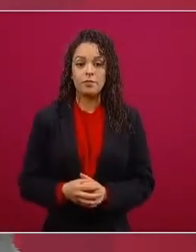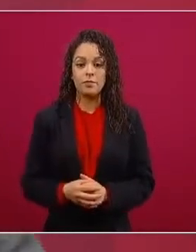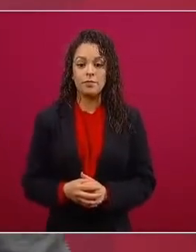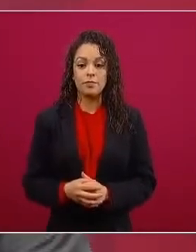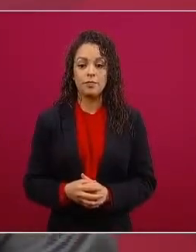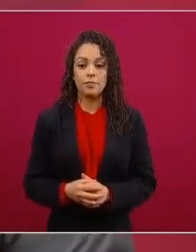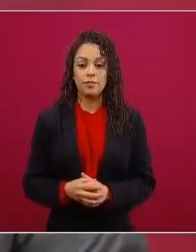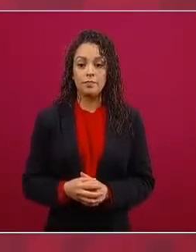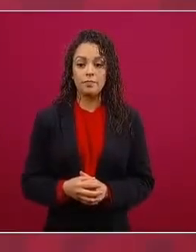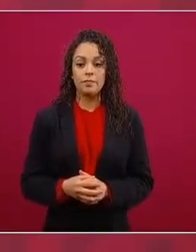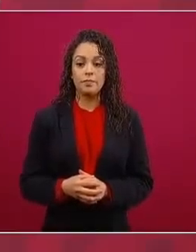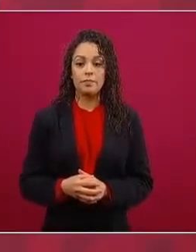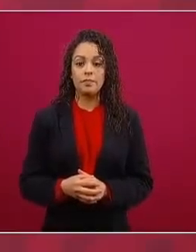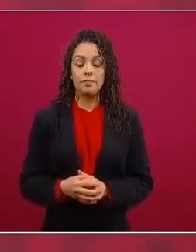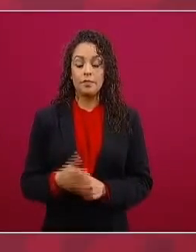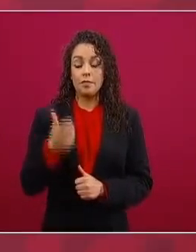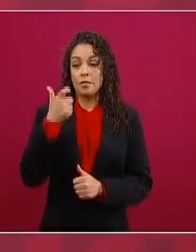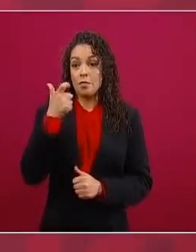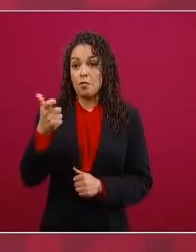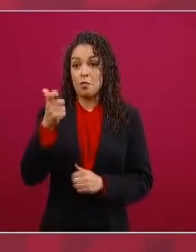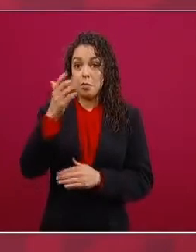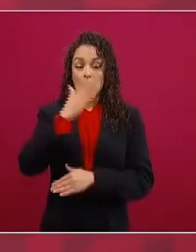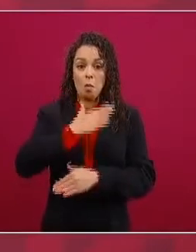crecimiento económico